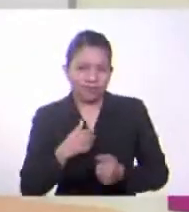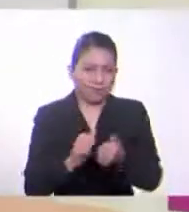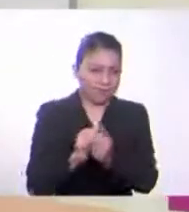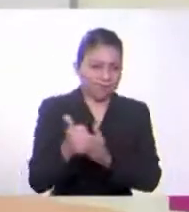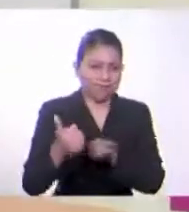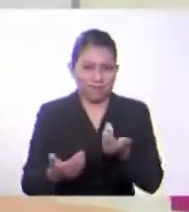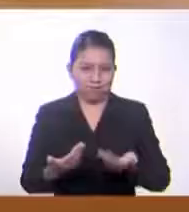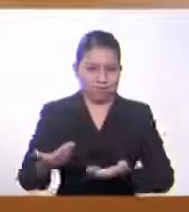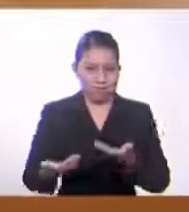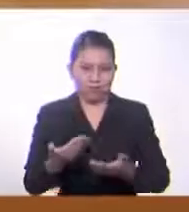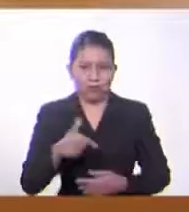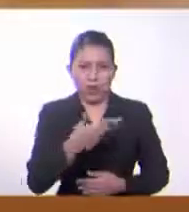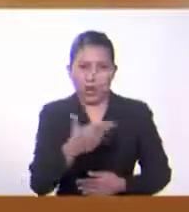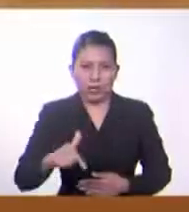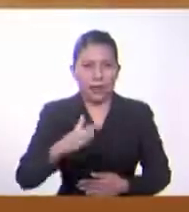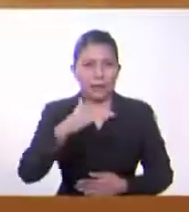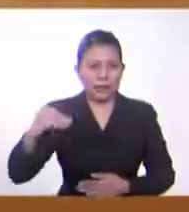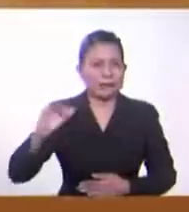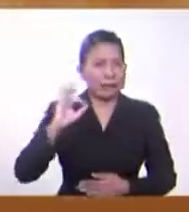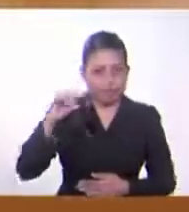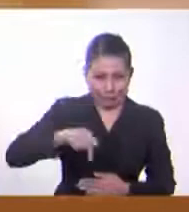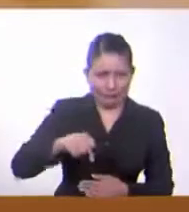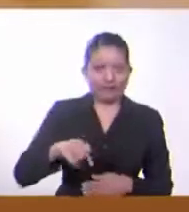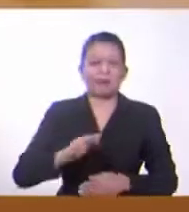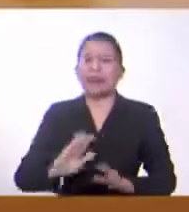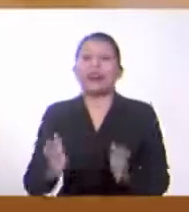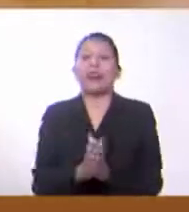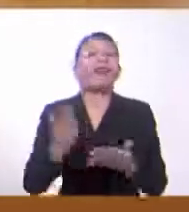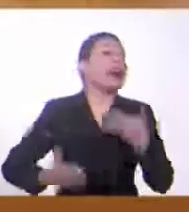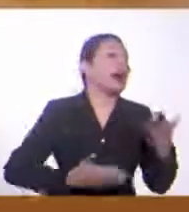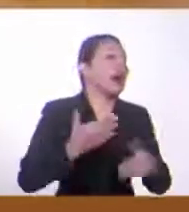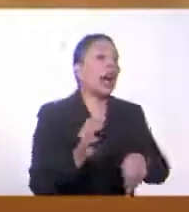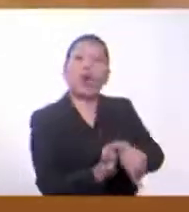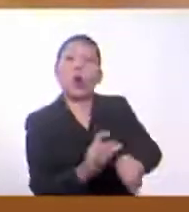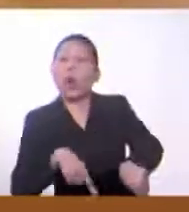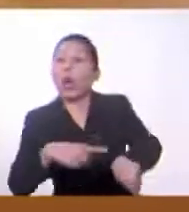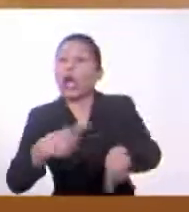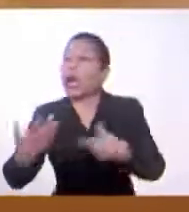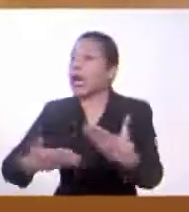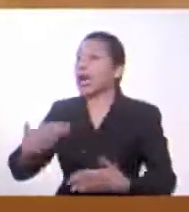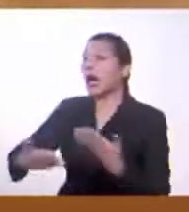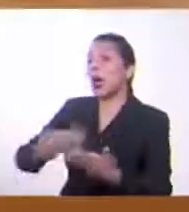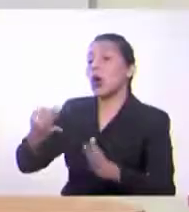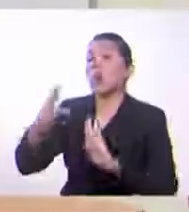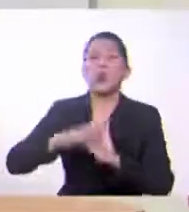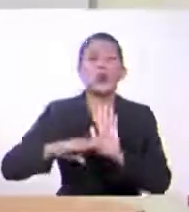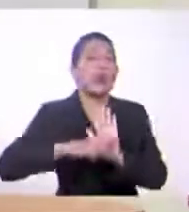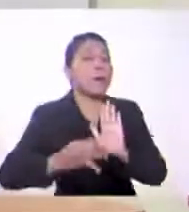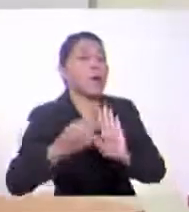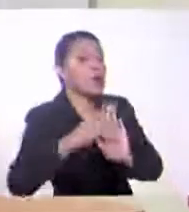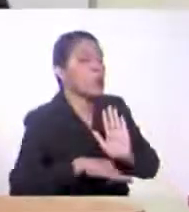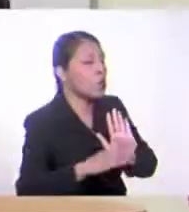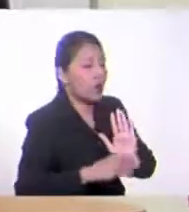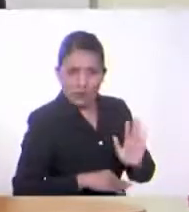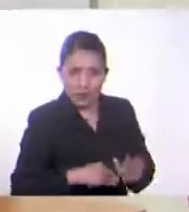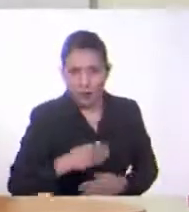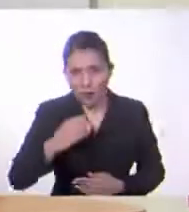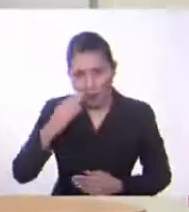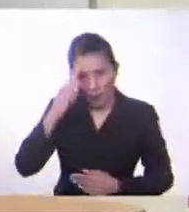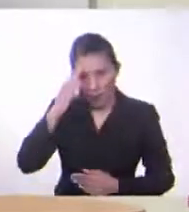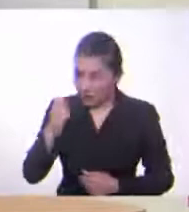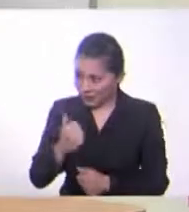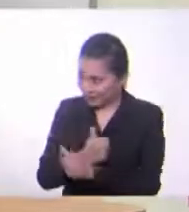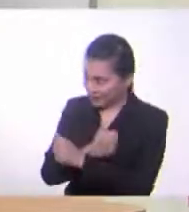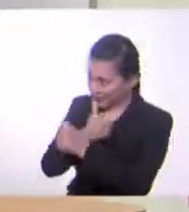bien en este país, así que abro desde ya. ¡Relojes! Vaya los relojes baratos. Hola. Buenos